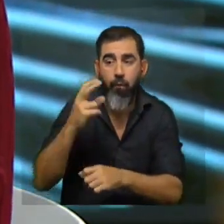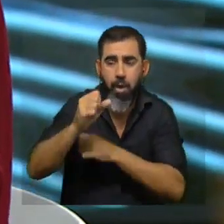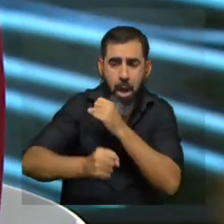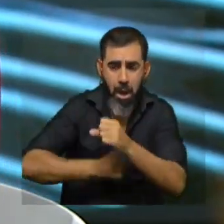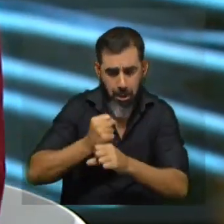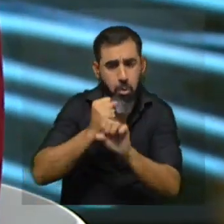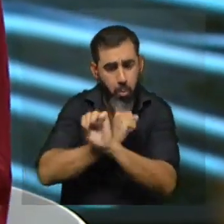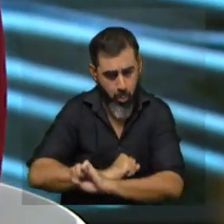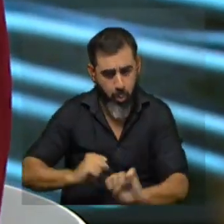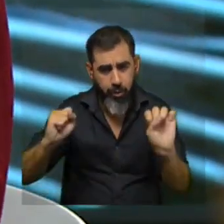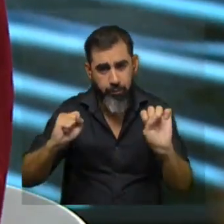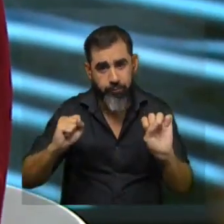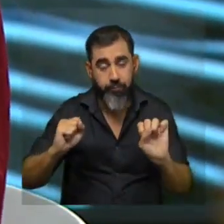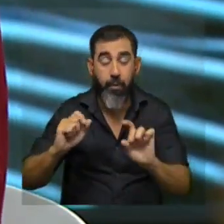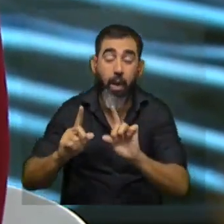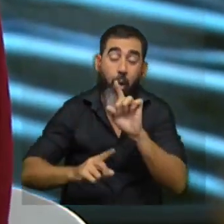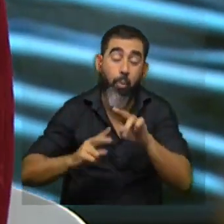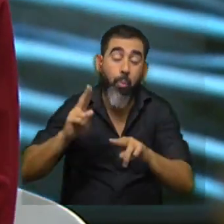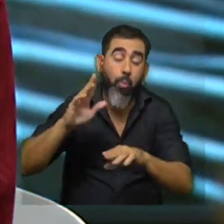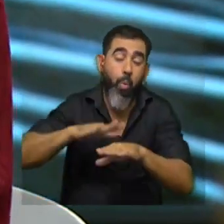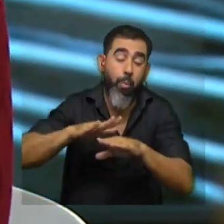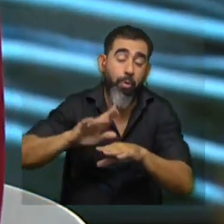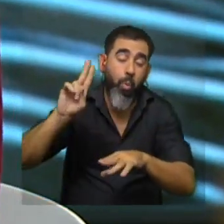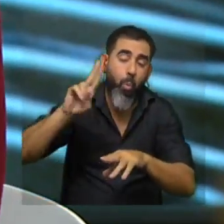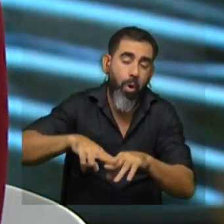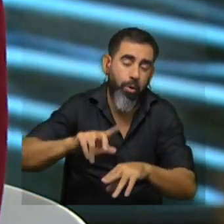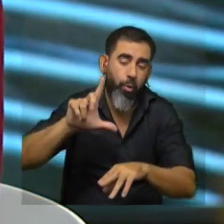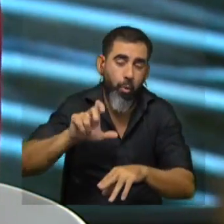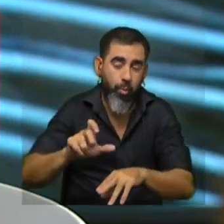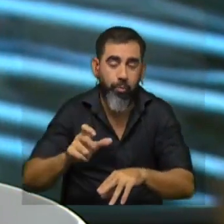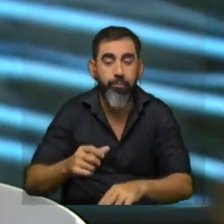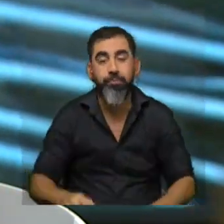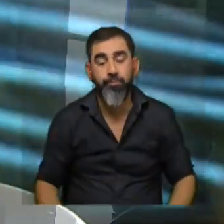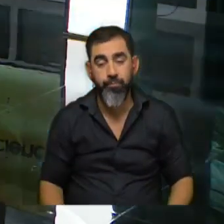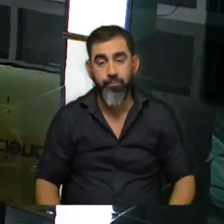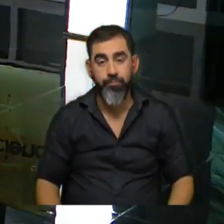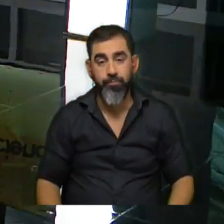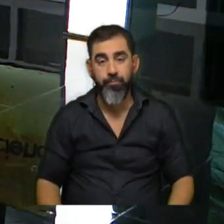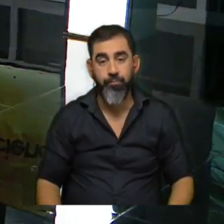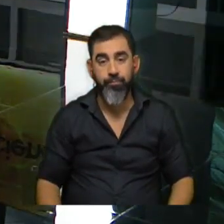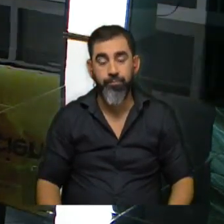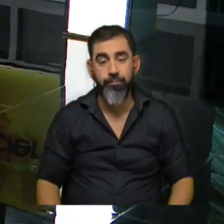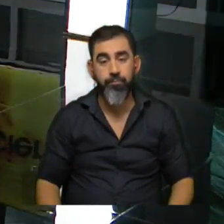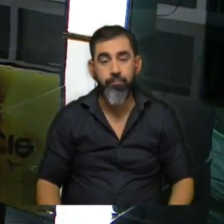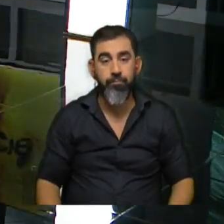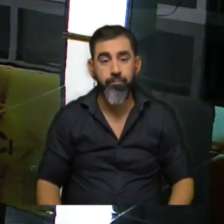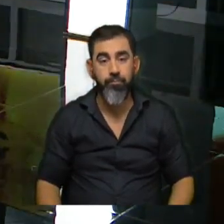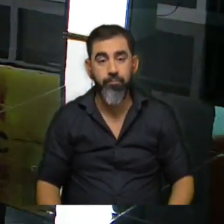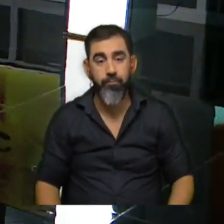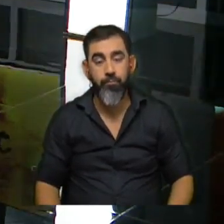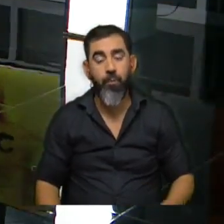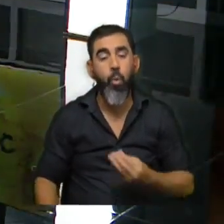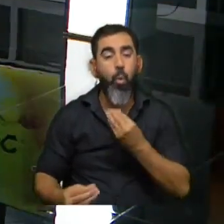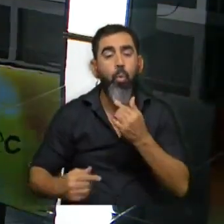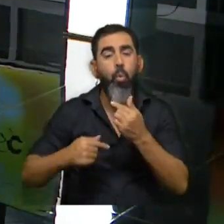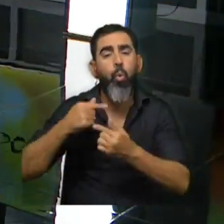entonces bueno de algo se tienen que morir pero bueno sí generalmente es de patologías urinarias y aparecen ahí los problemas Florencia ¿cómo sigue